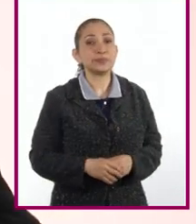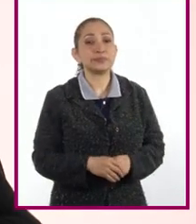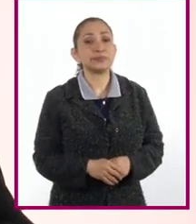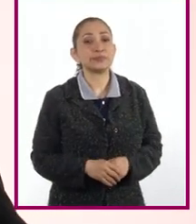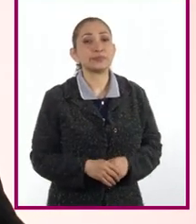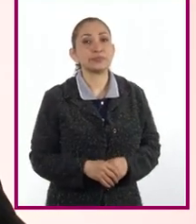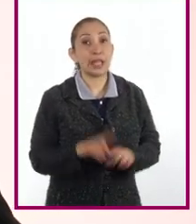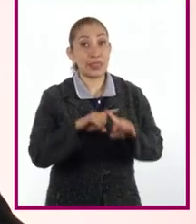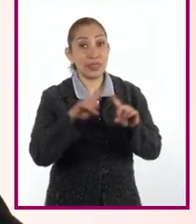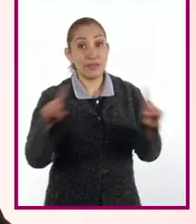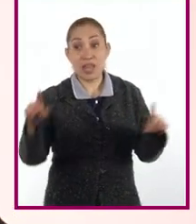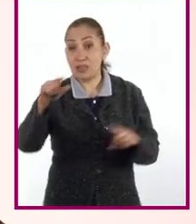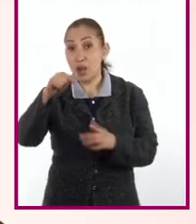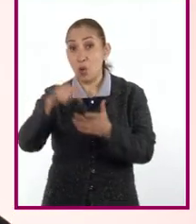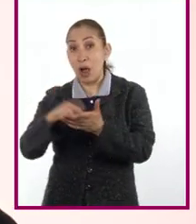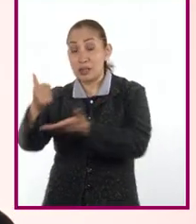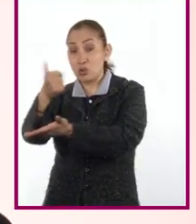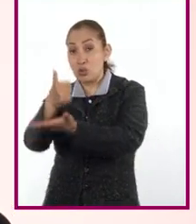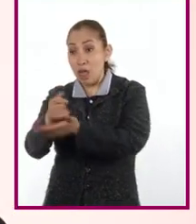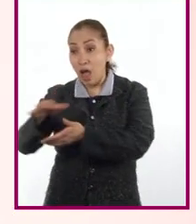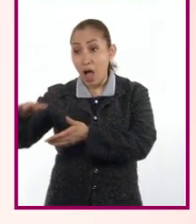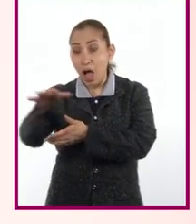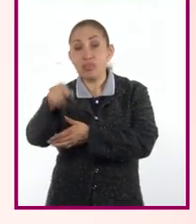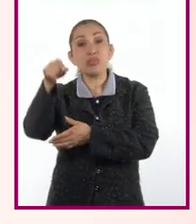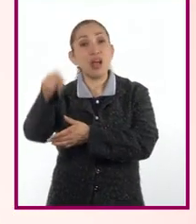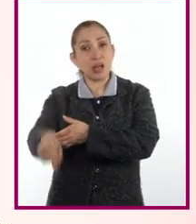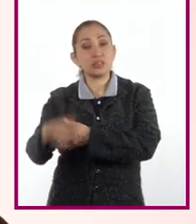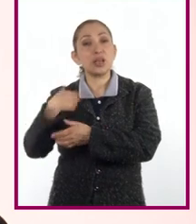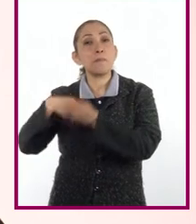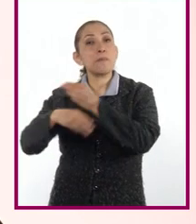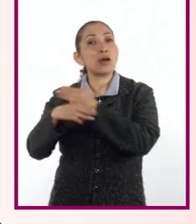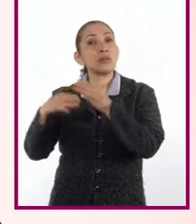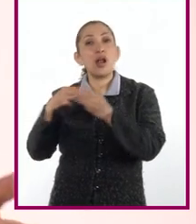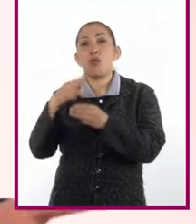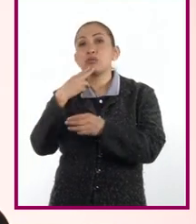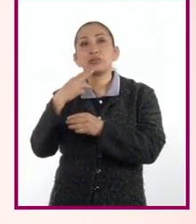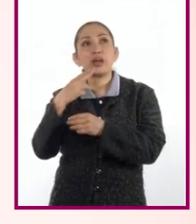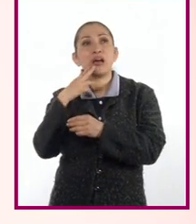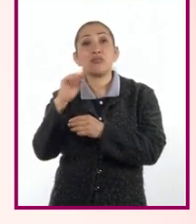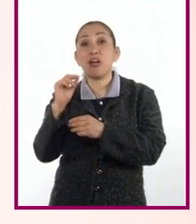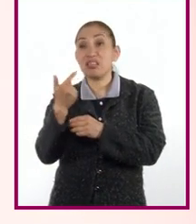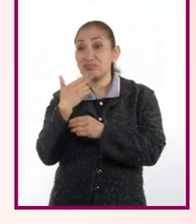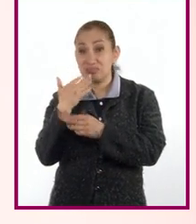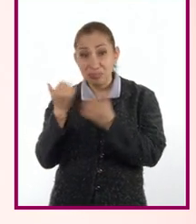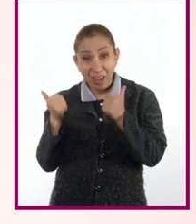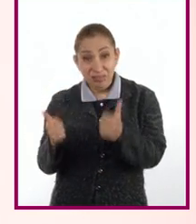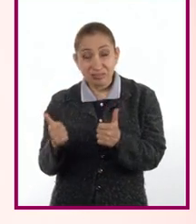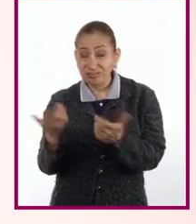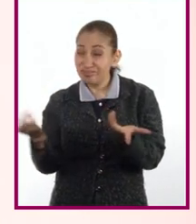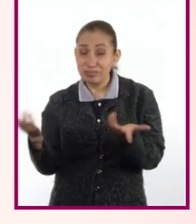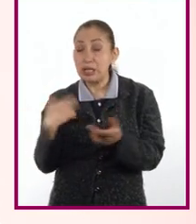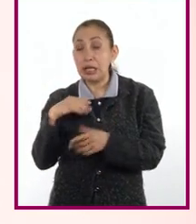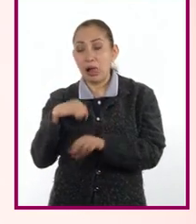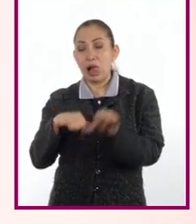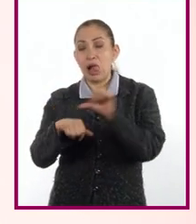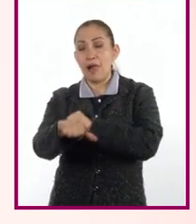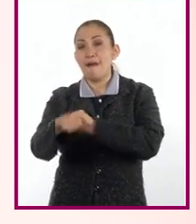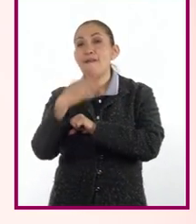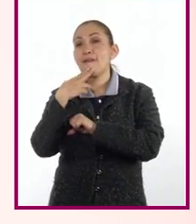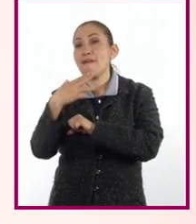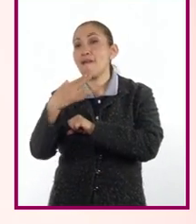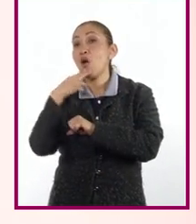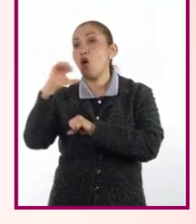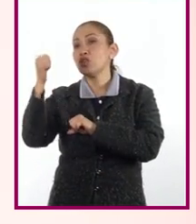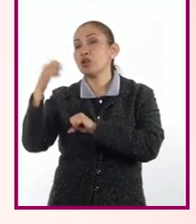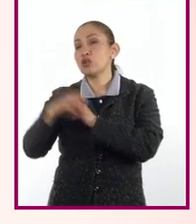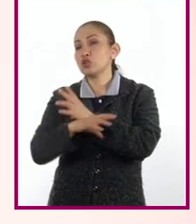A diferencia de los lugares citadinos, en donde estos insumos no son funcionales, y en su lugar se emplean